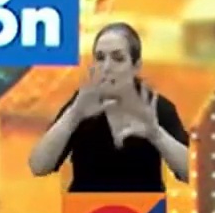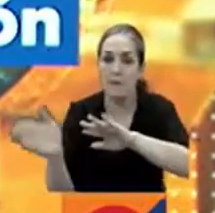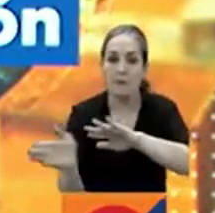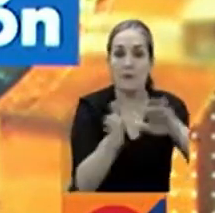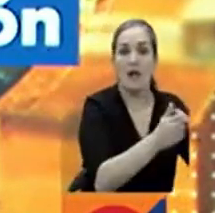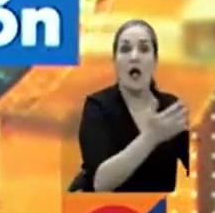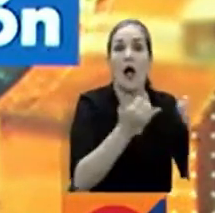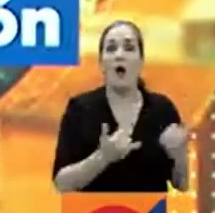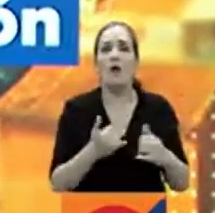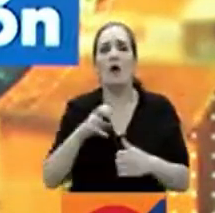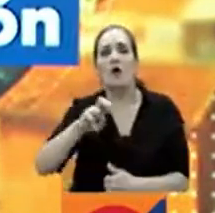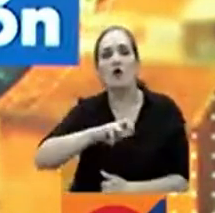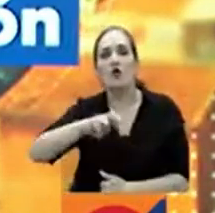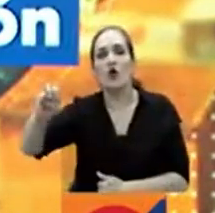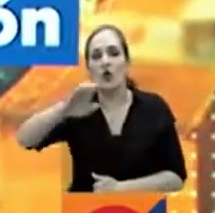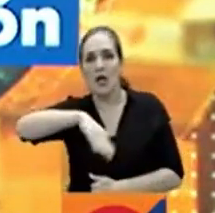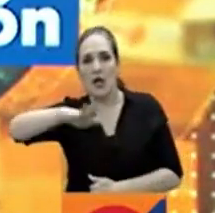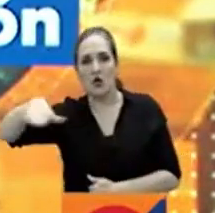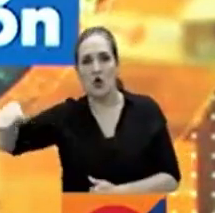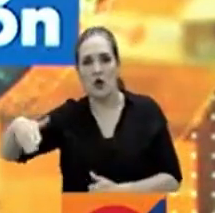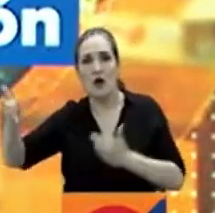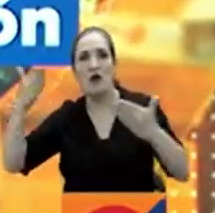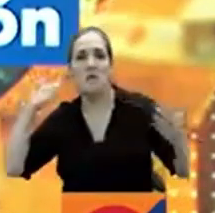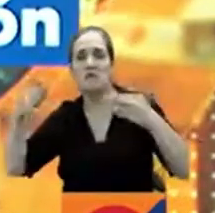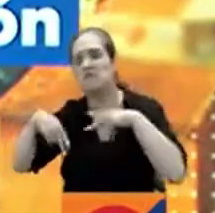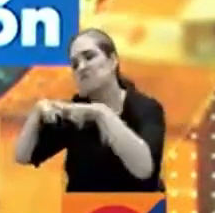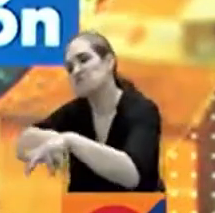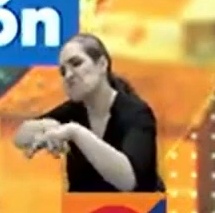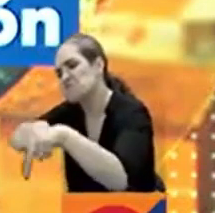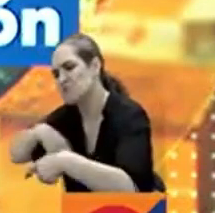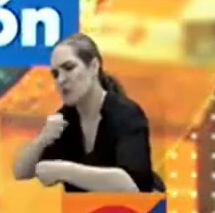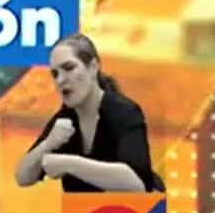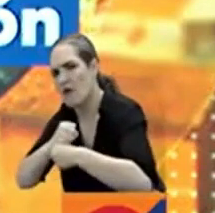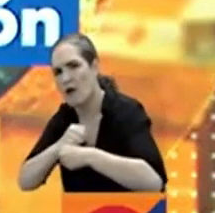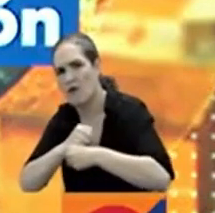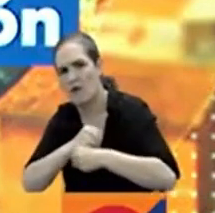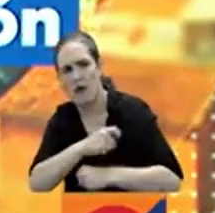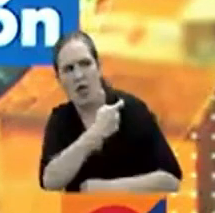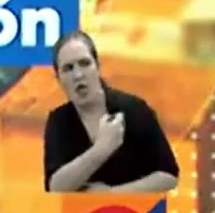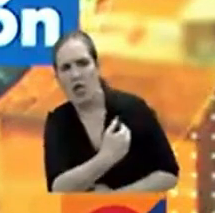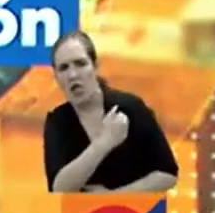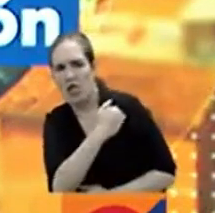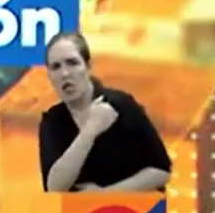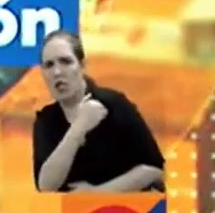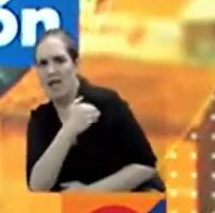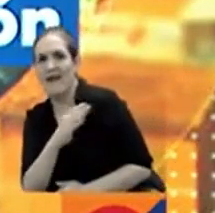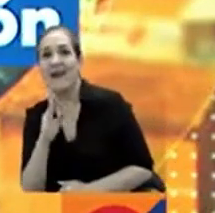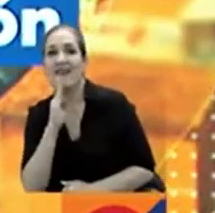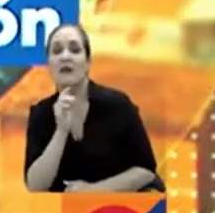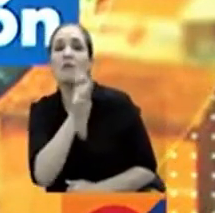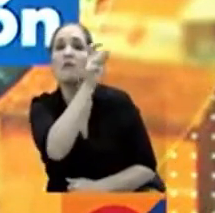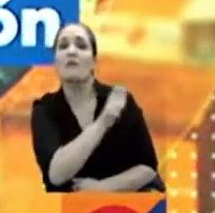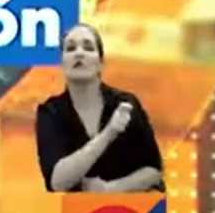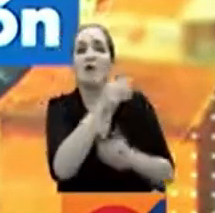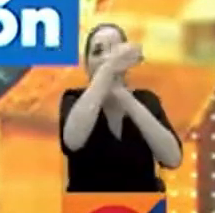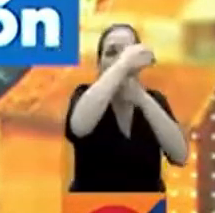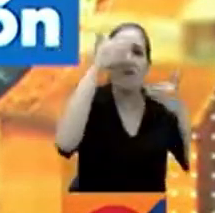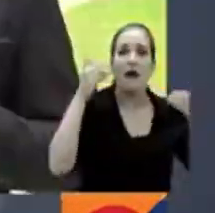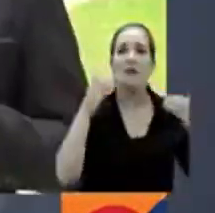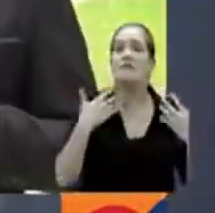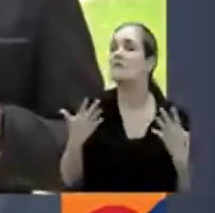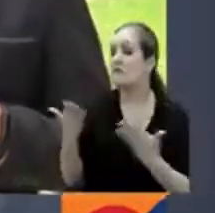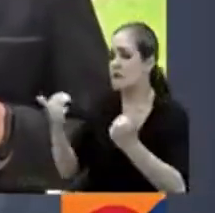Norte de Antioquia, denuncian que disidencias de las FARC los estarían carnetizando para ejercer control sobre la movilidad de la población.